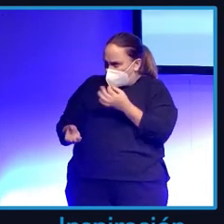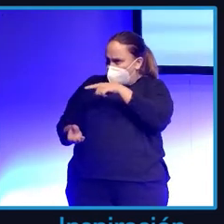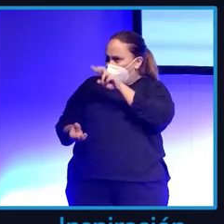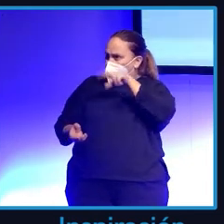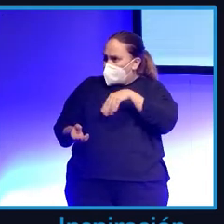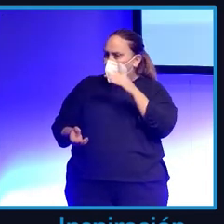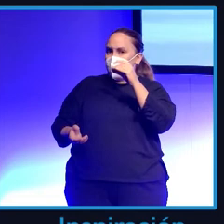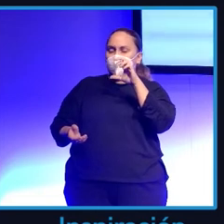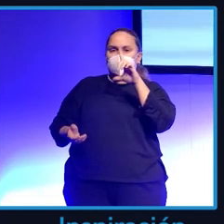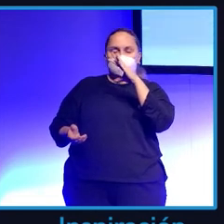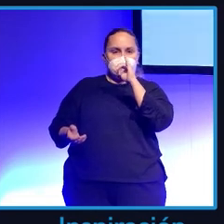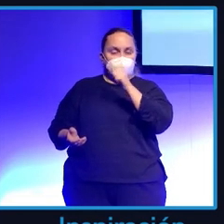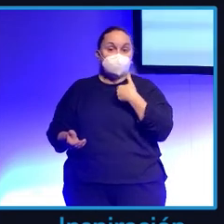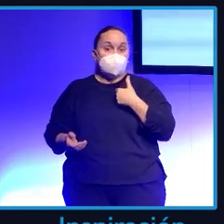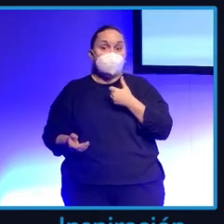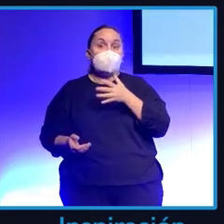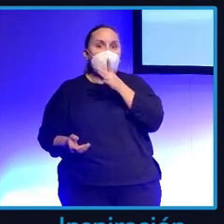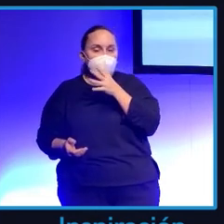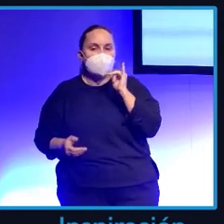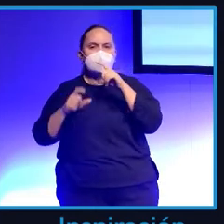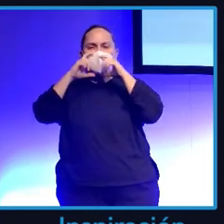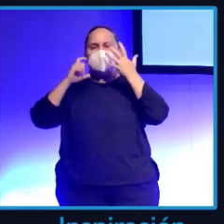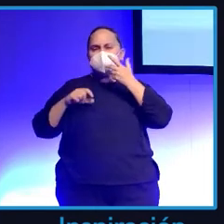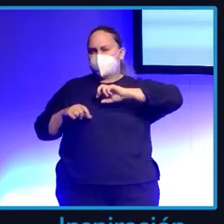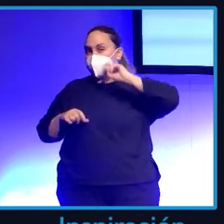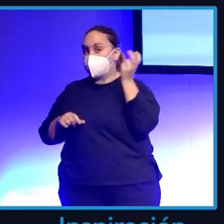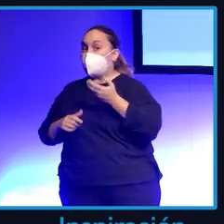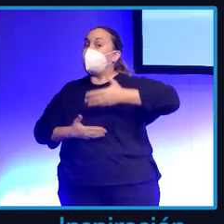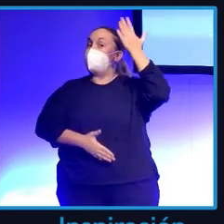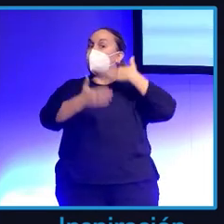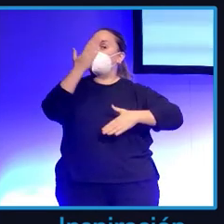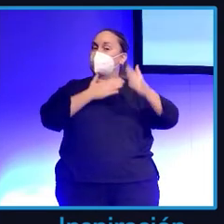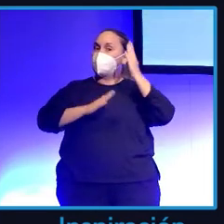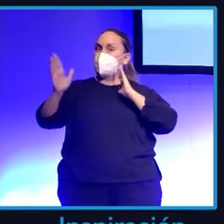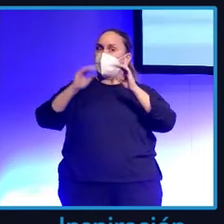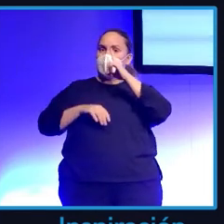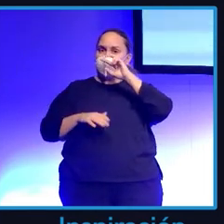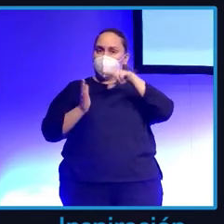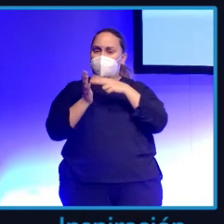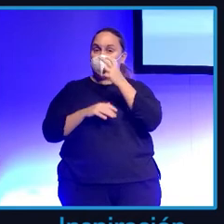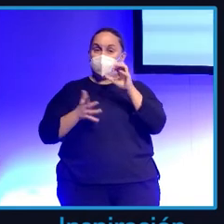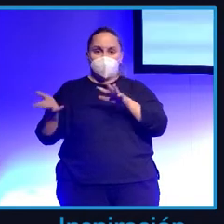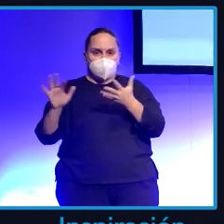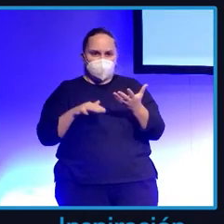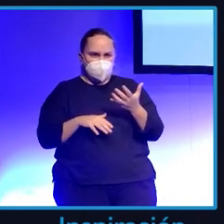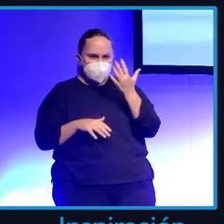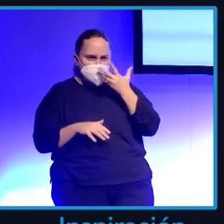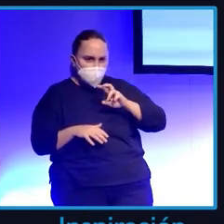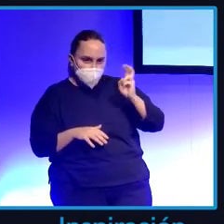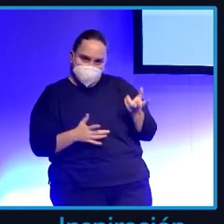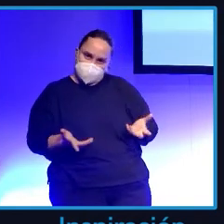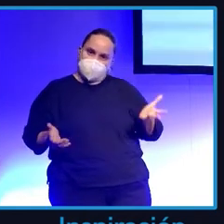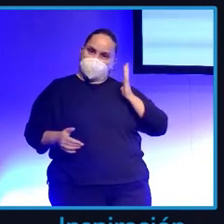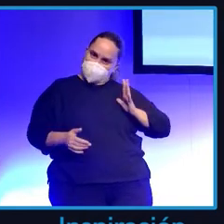situación, en mayo de 2020 lo de mascarillas de colores sonaba hasta casi de mal gusto. Luego la segunda, el Castillo de Belmonte,